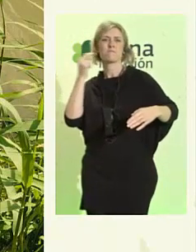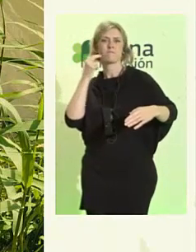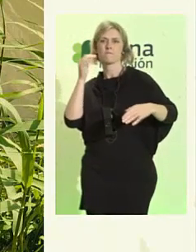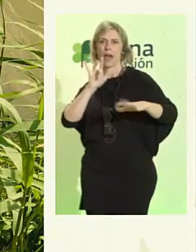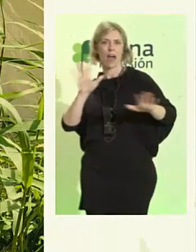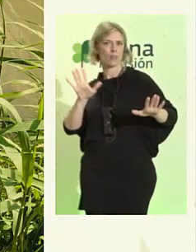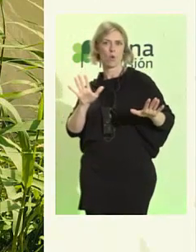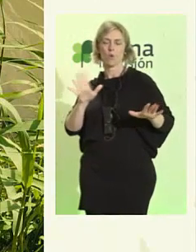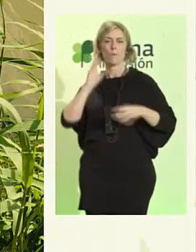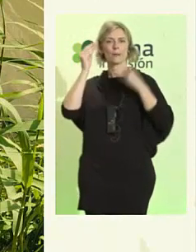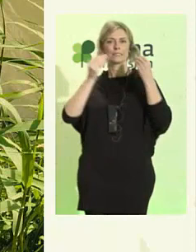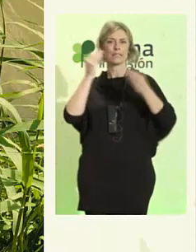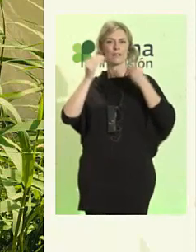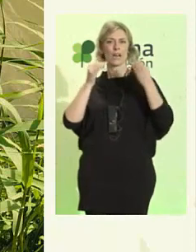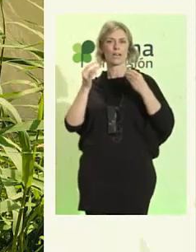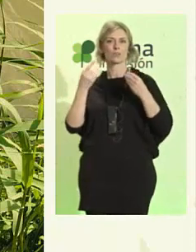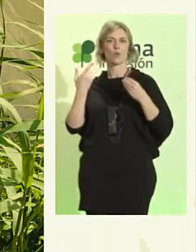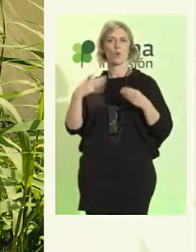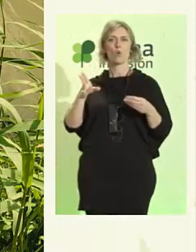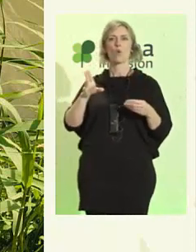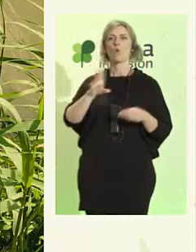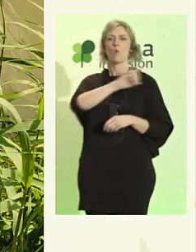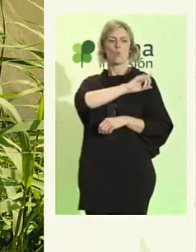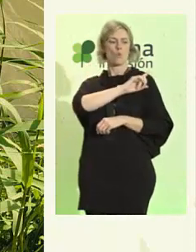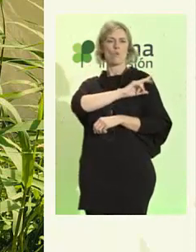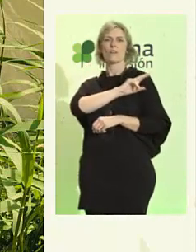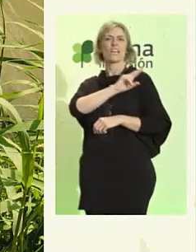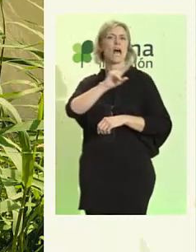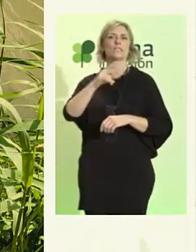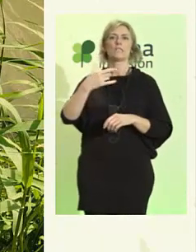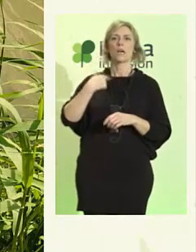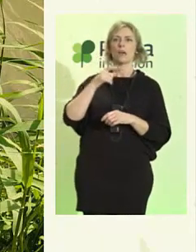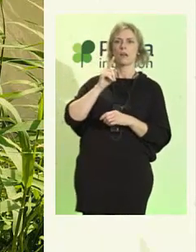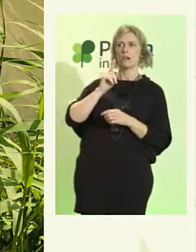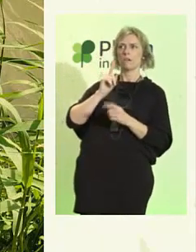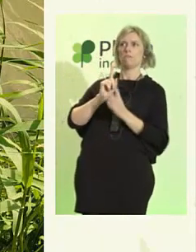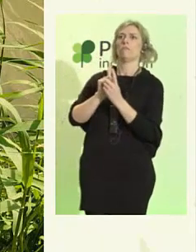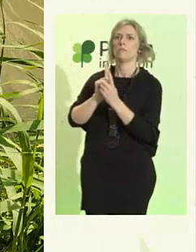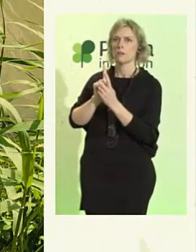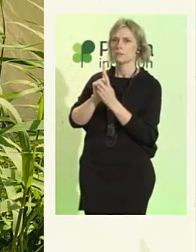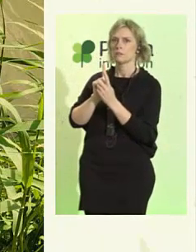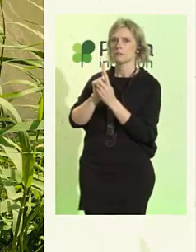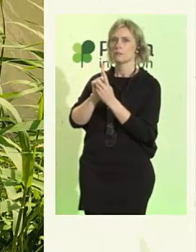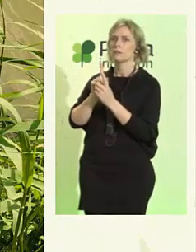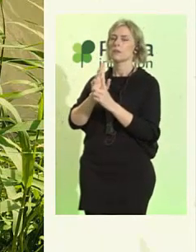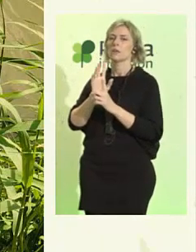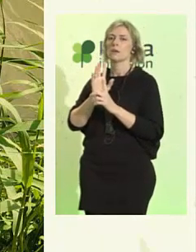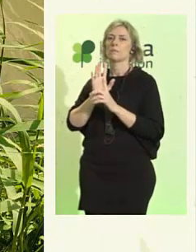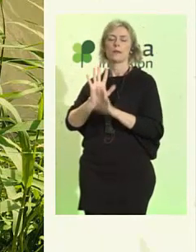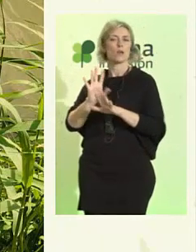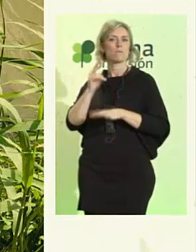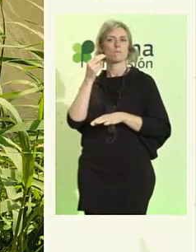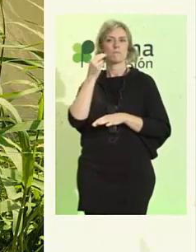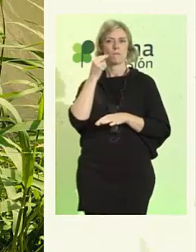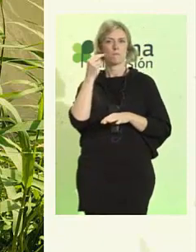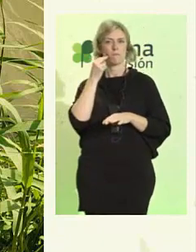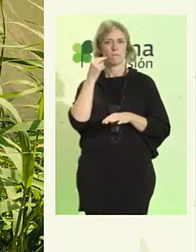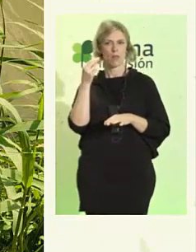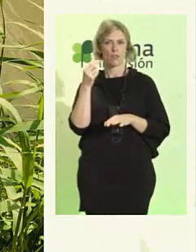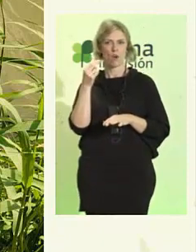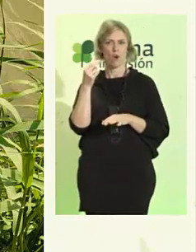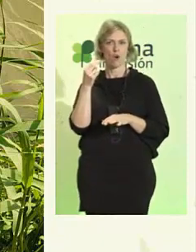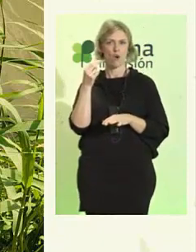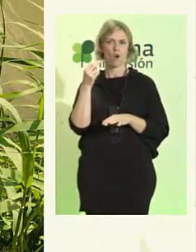de Estados Unidos. Pero al mismo tiempo, ese miedo no era lo suficientemente grande como para